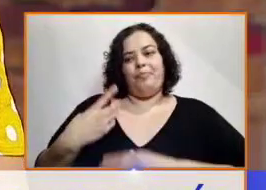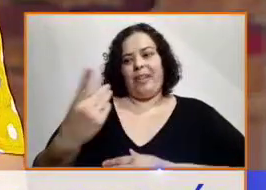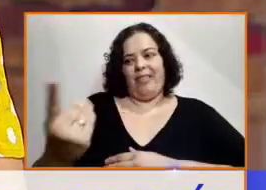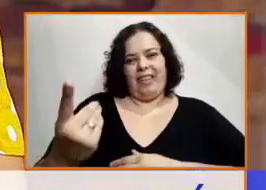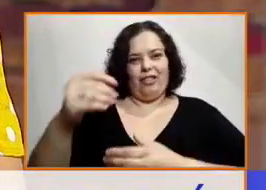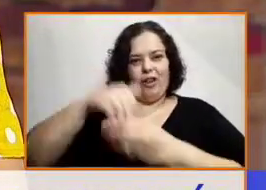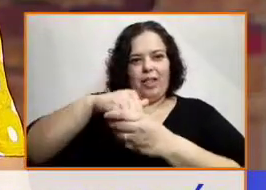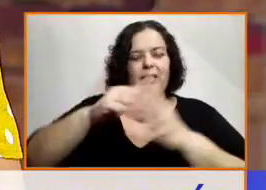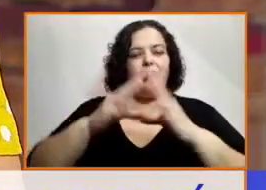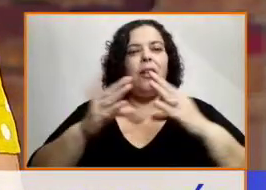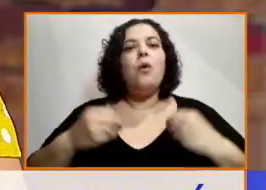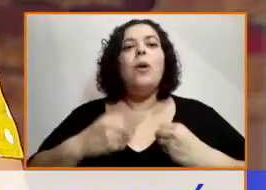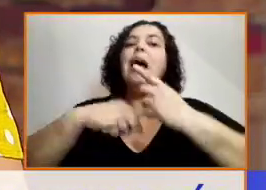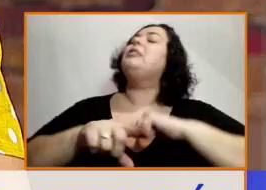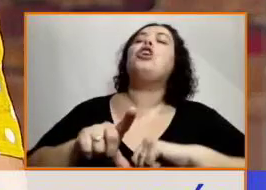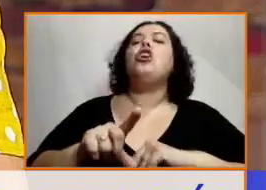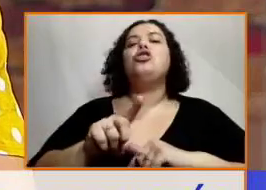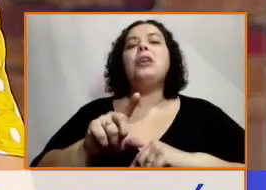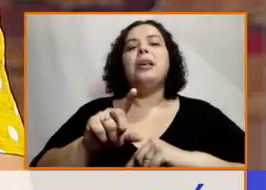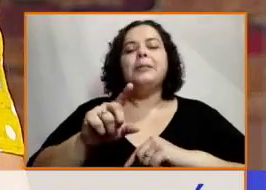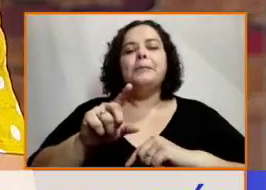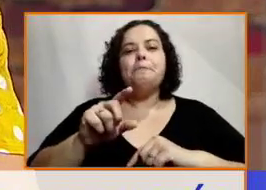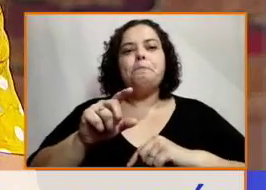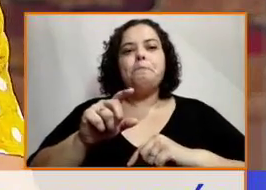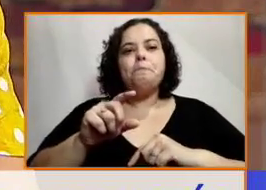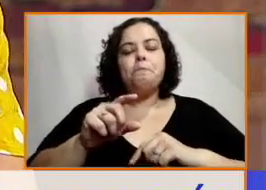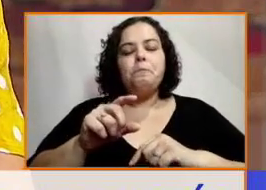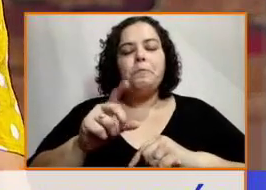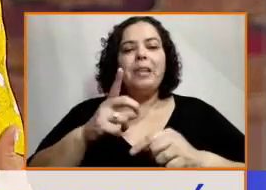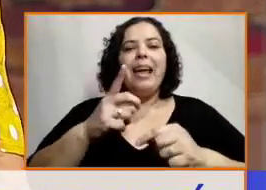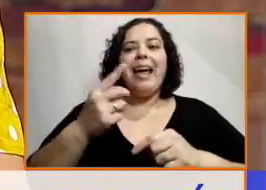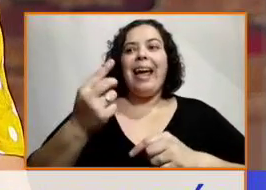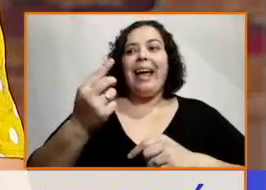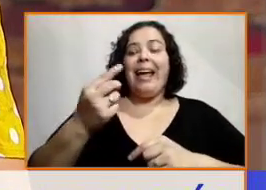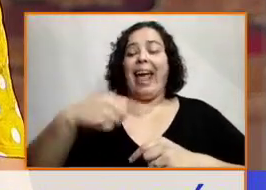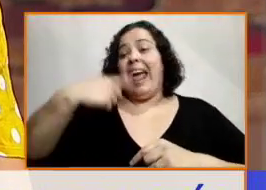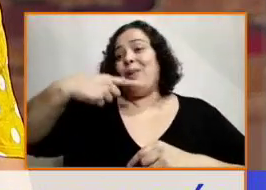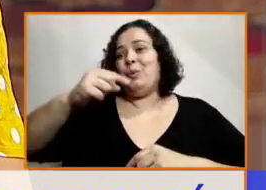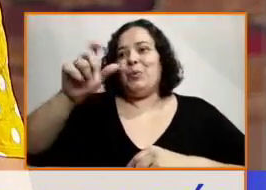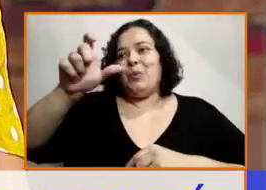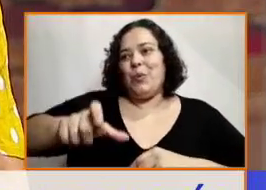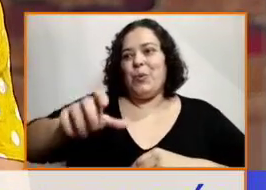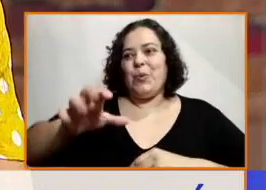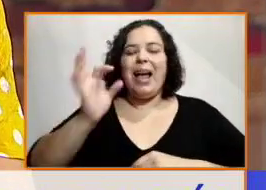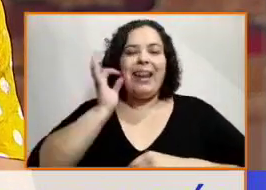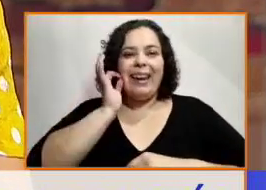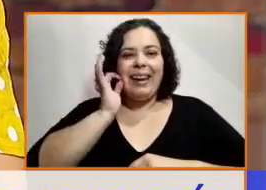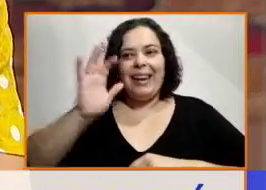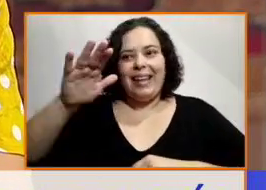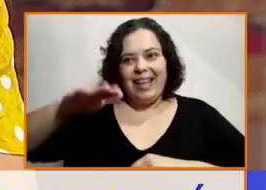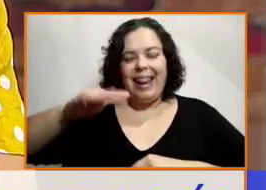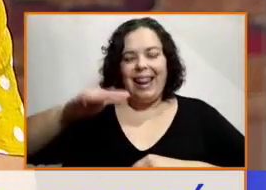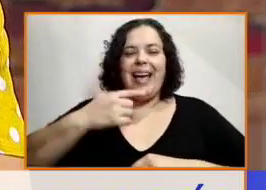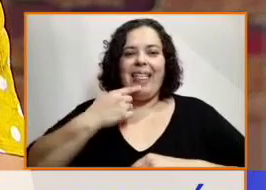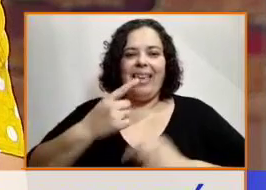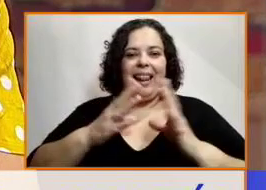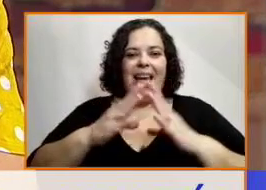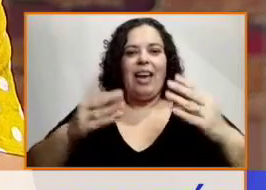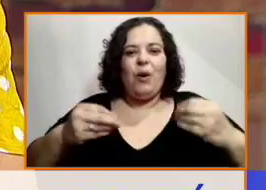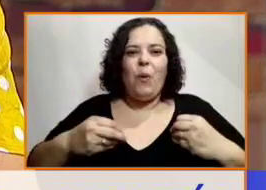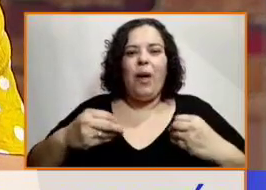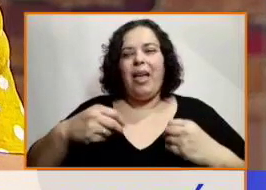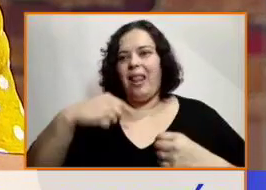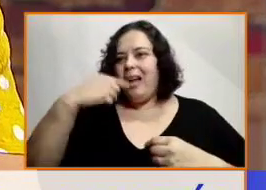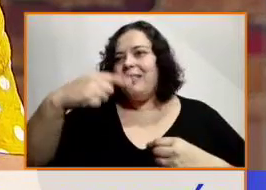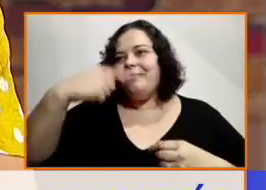fuera de juego por unos minutos hasta que pude recuperar el aliento, pero fue, era un desafío también porque lo habíamos